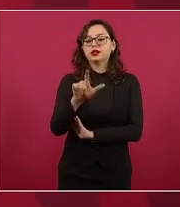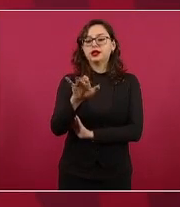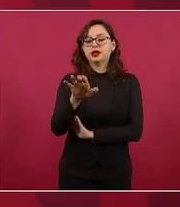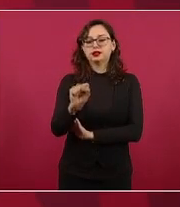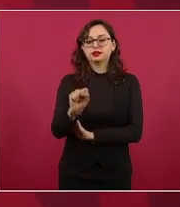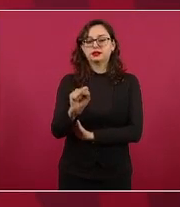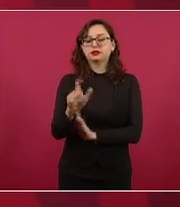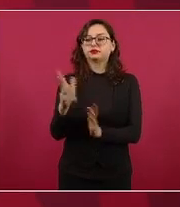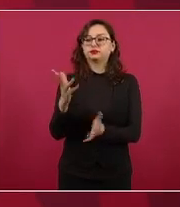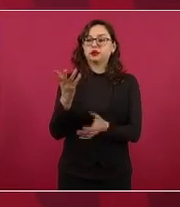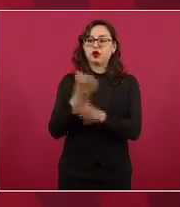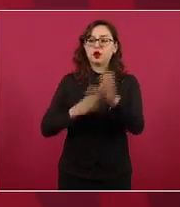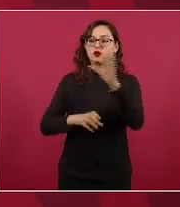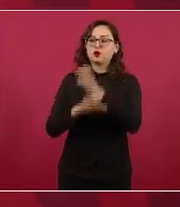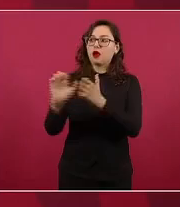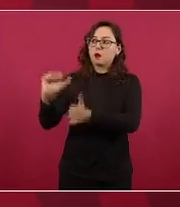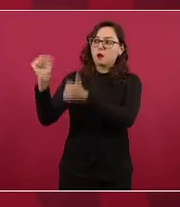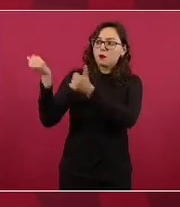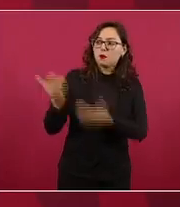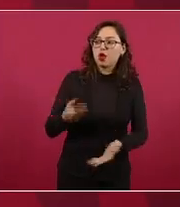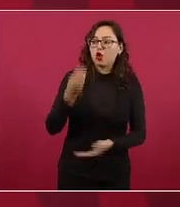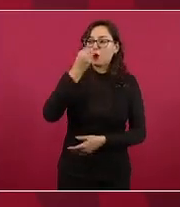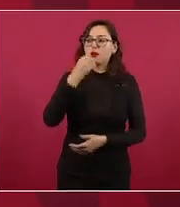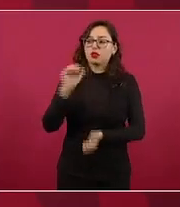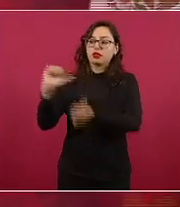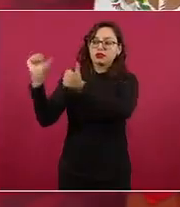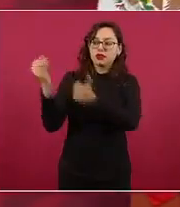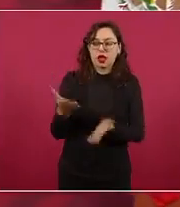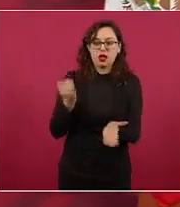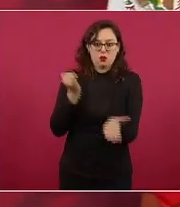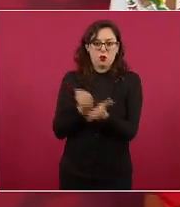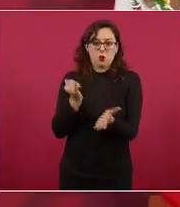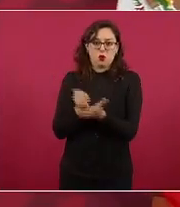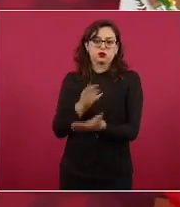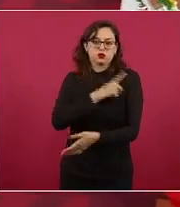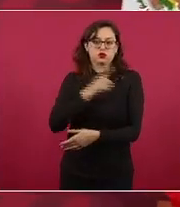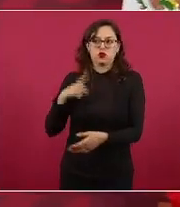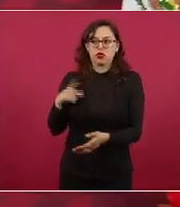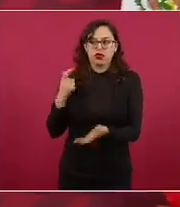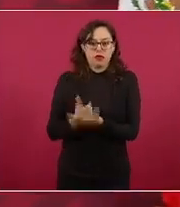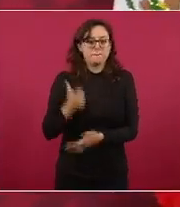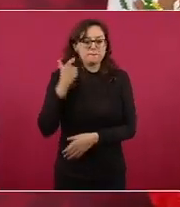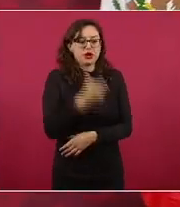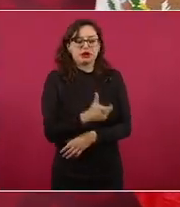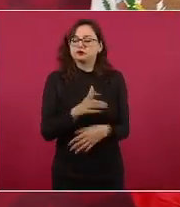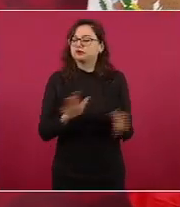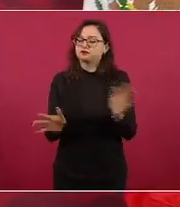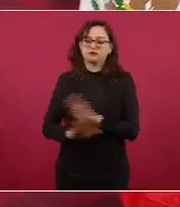importar alimentos que no haya